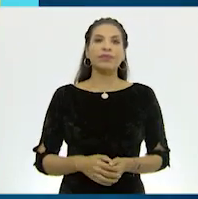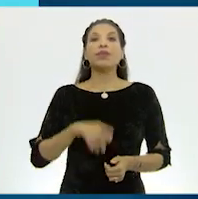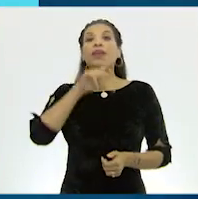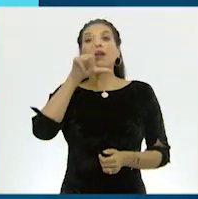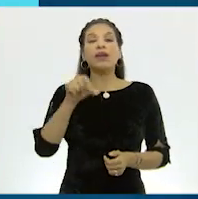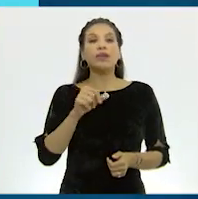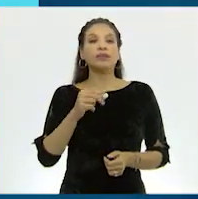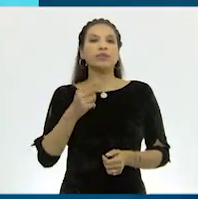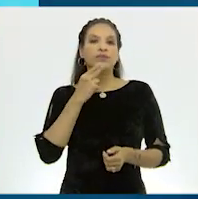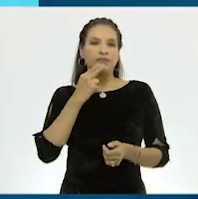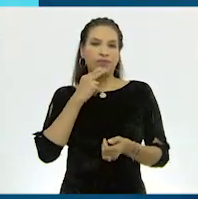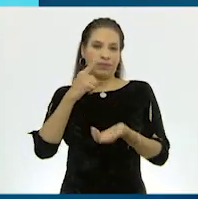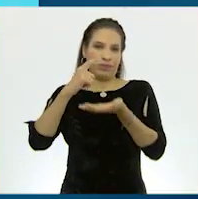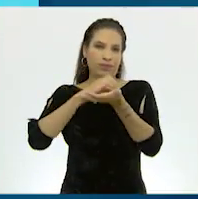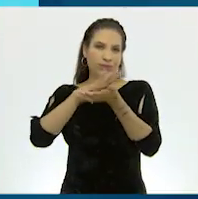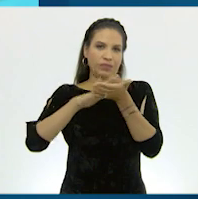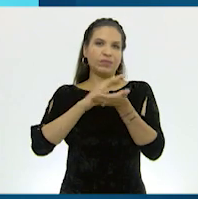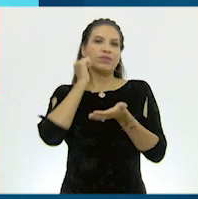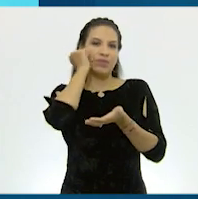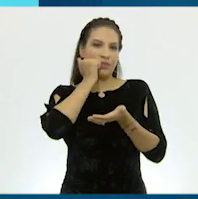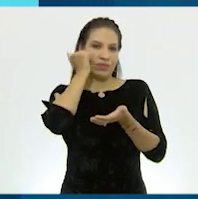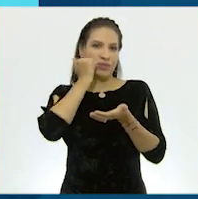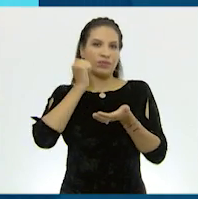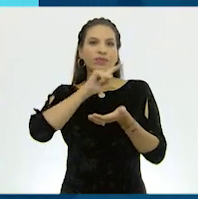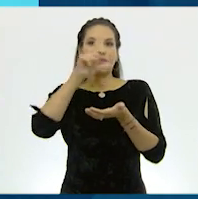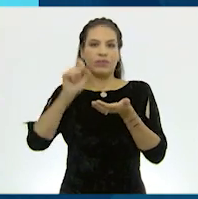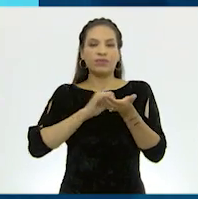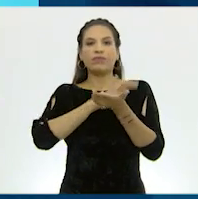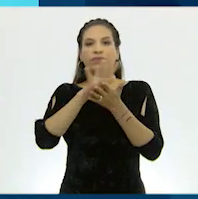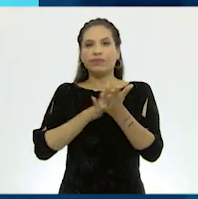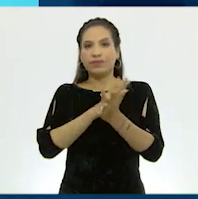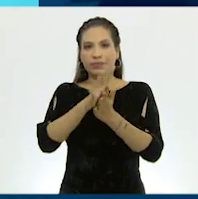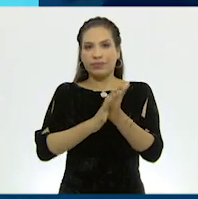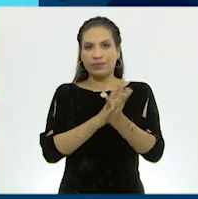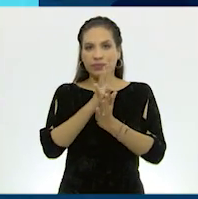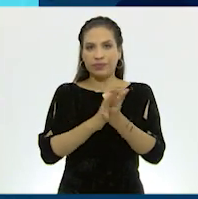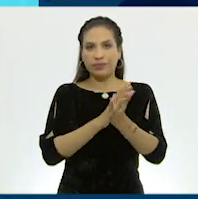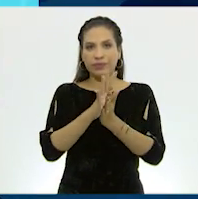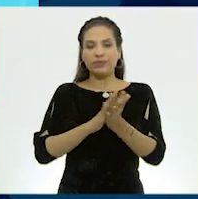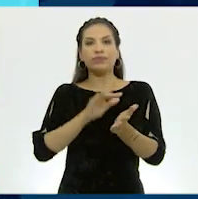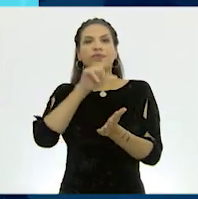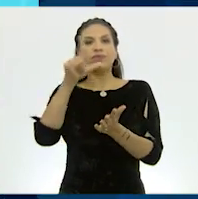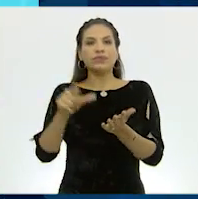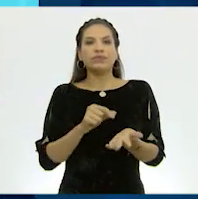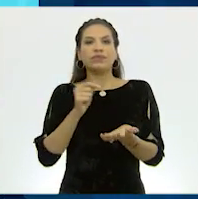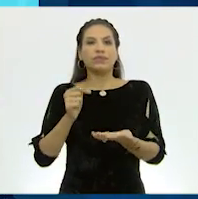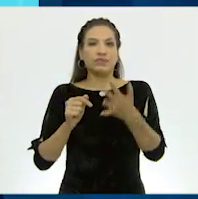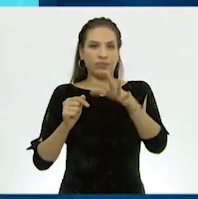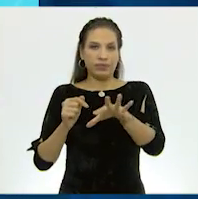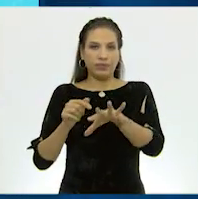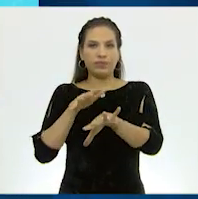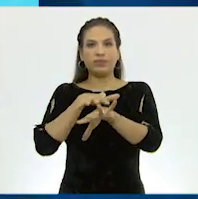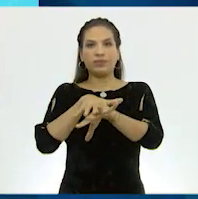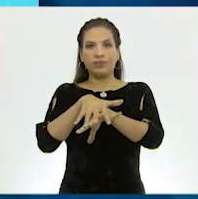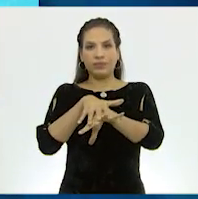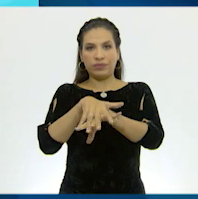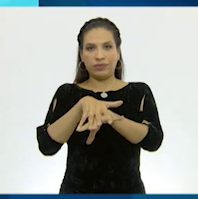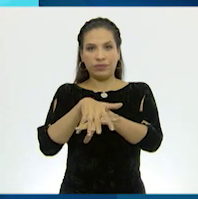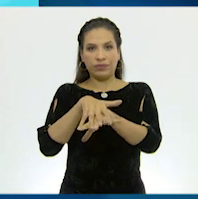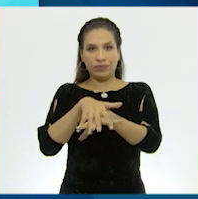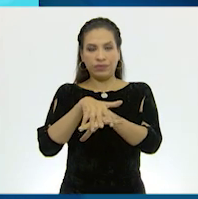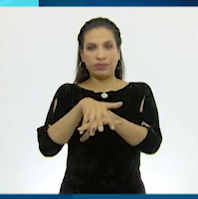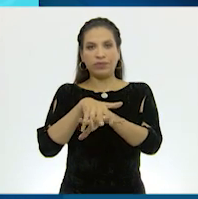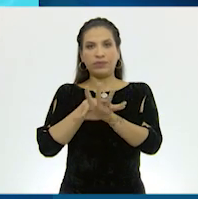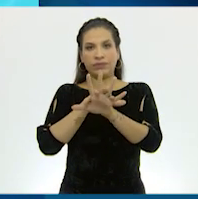Usa suficiente jabón. Frota tus palmas una con la otra. Ahora, frota la palma de una de tus manos contra el